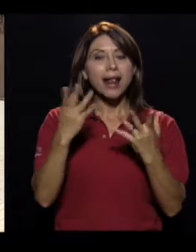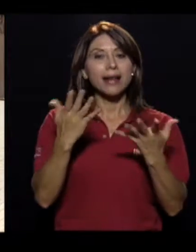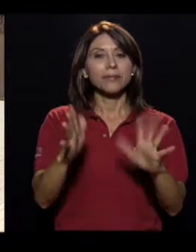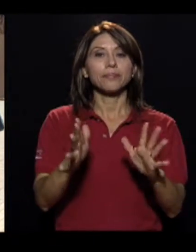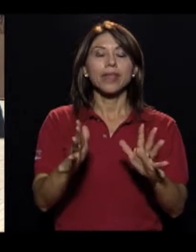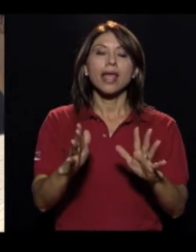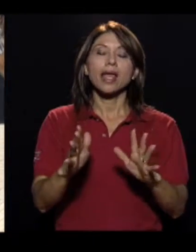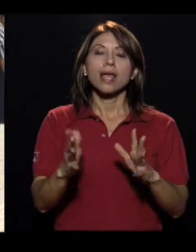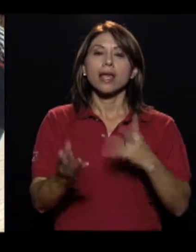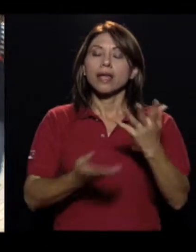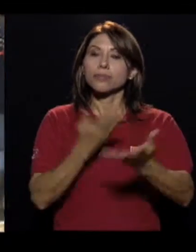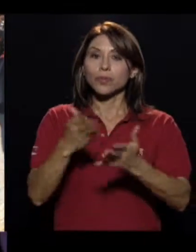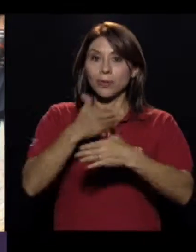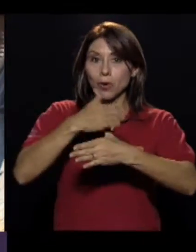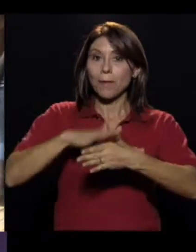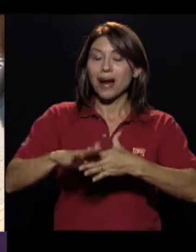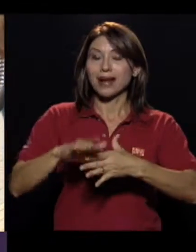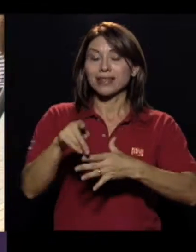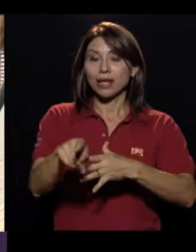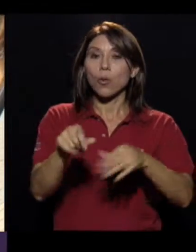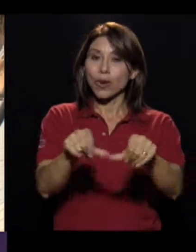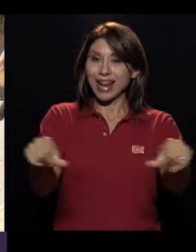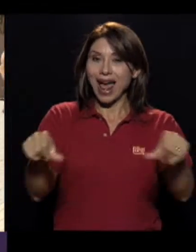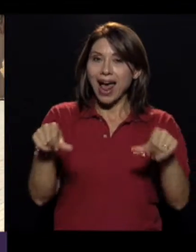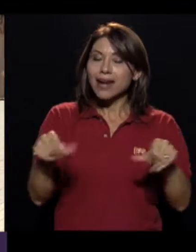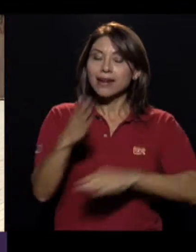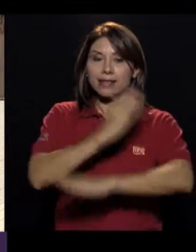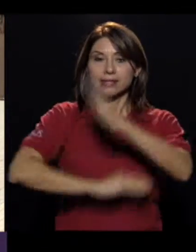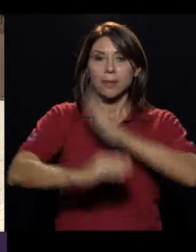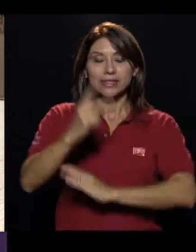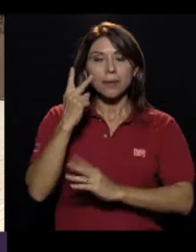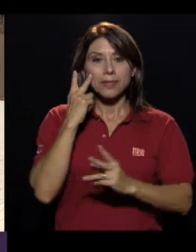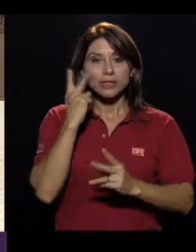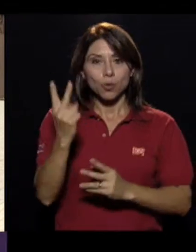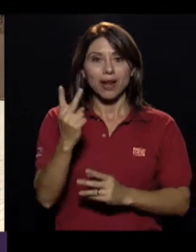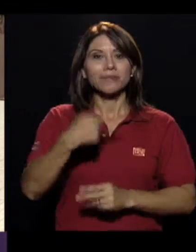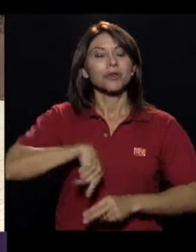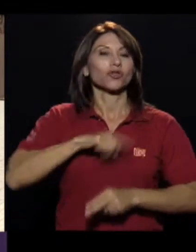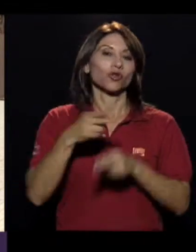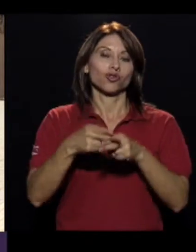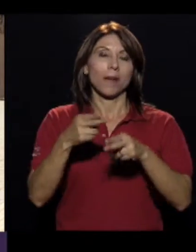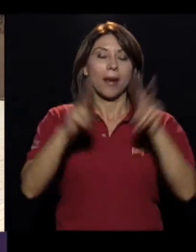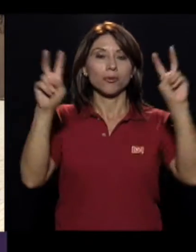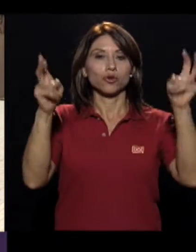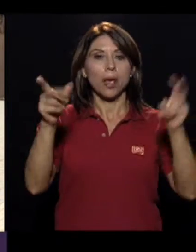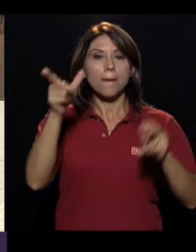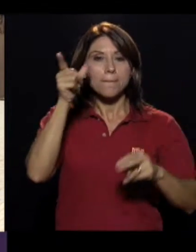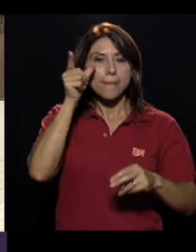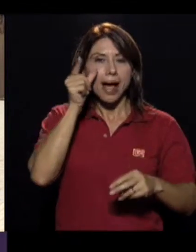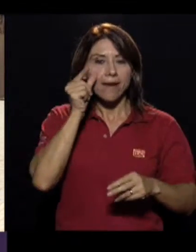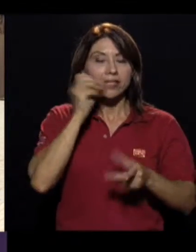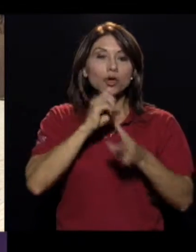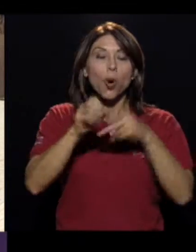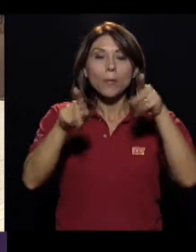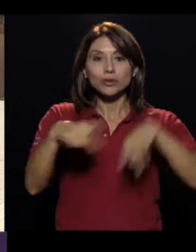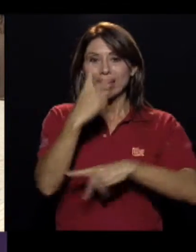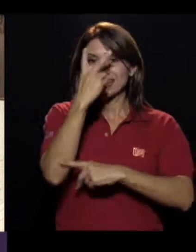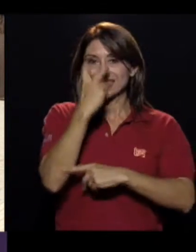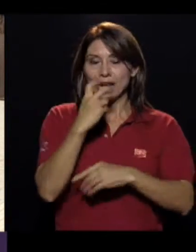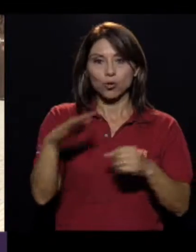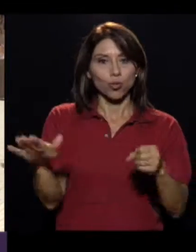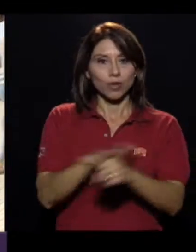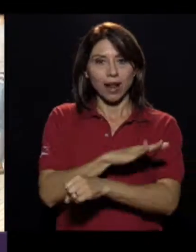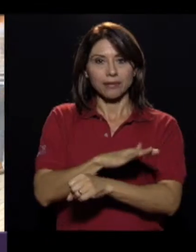clasifica, digamos, en la parte de lo que es propiamente la discapacidad visual, o nosotros la llamamos baja visión o el ciego